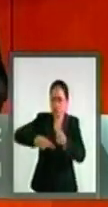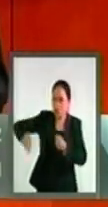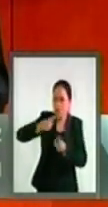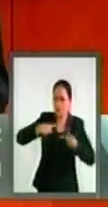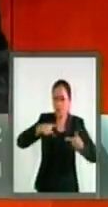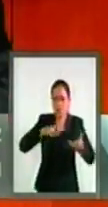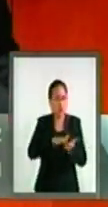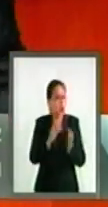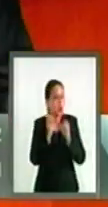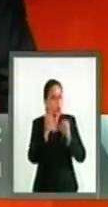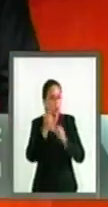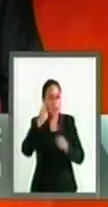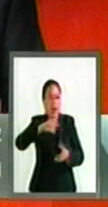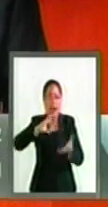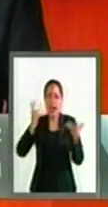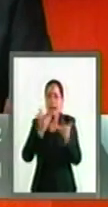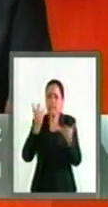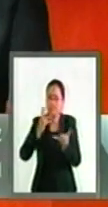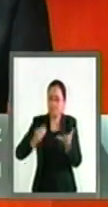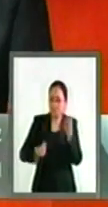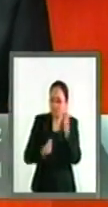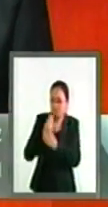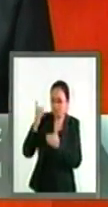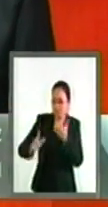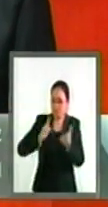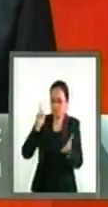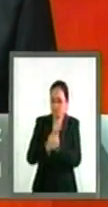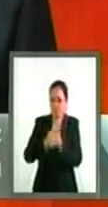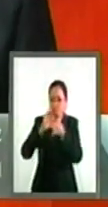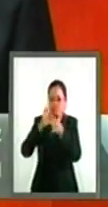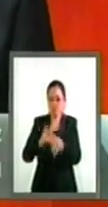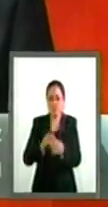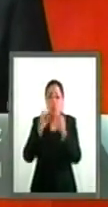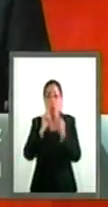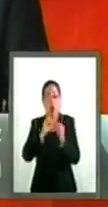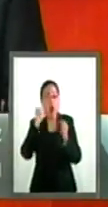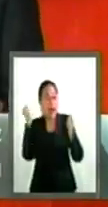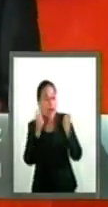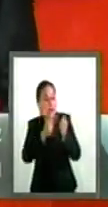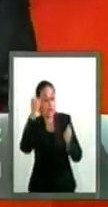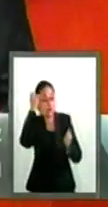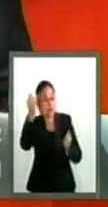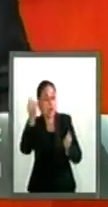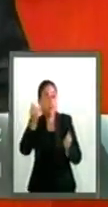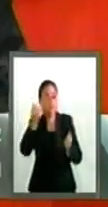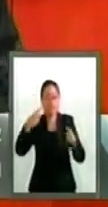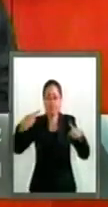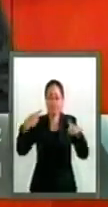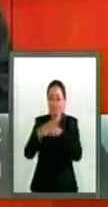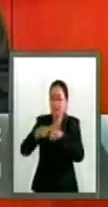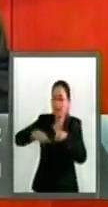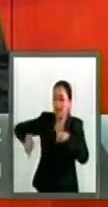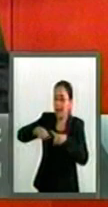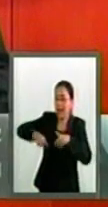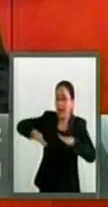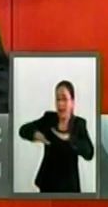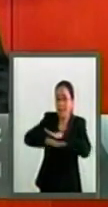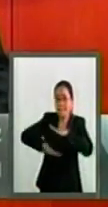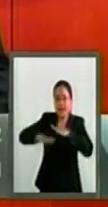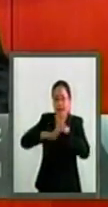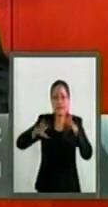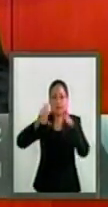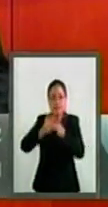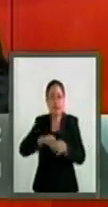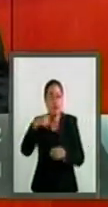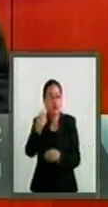para establecer una nueva legalidad o práctica política contraria a los principios que fundan la